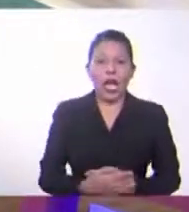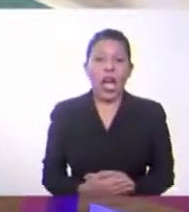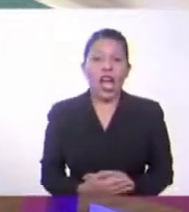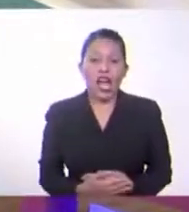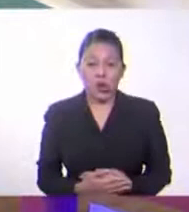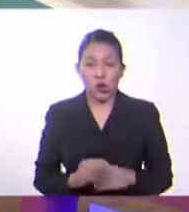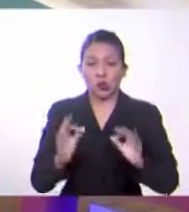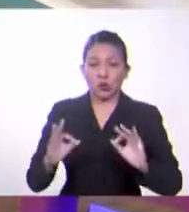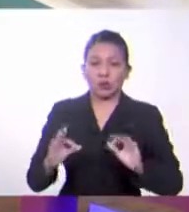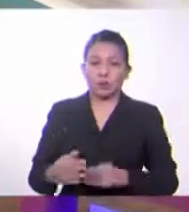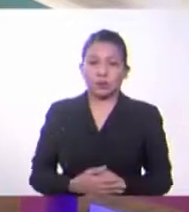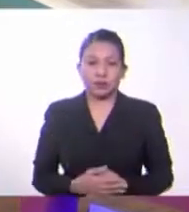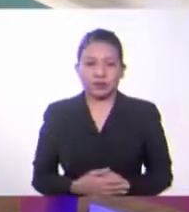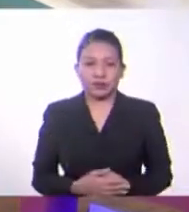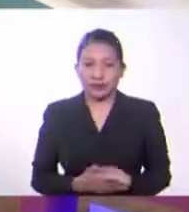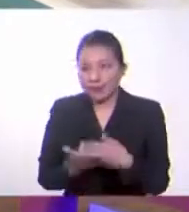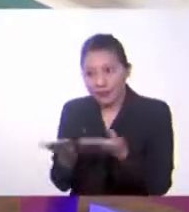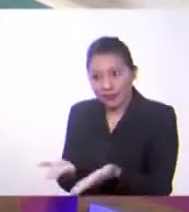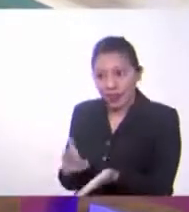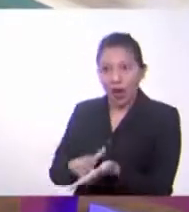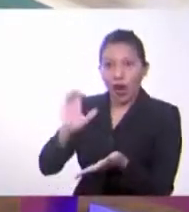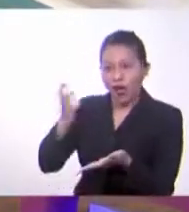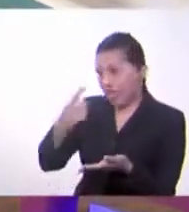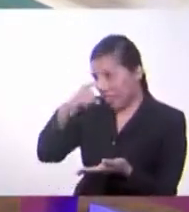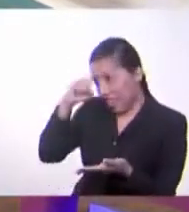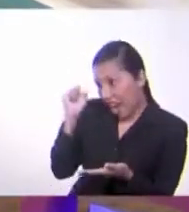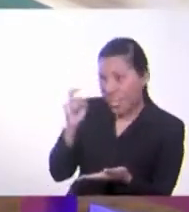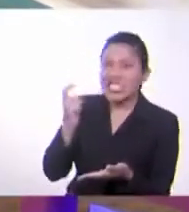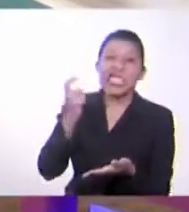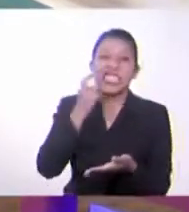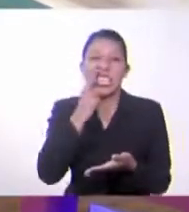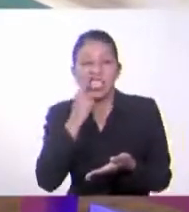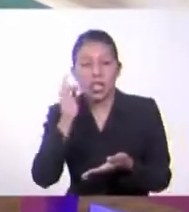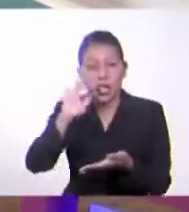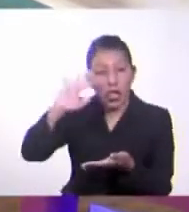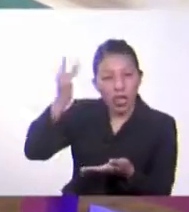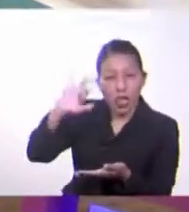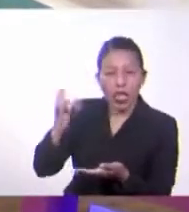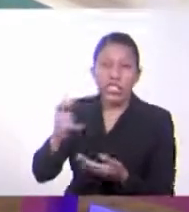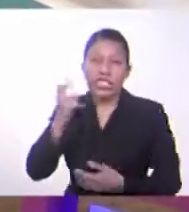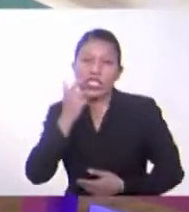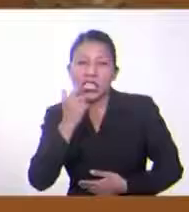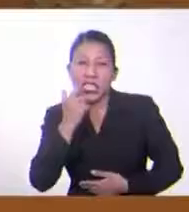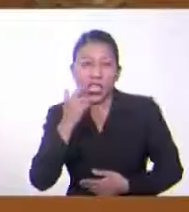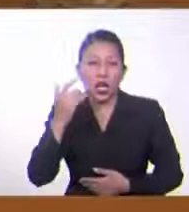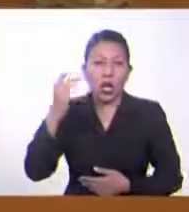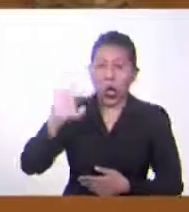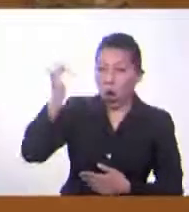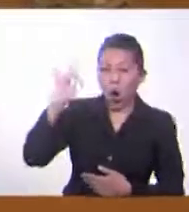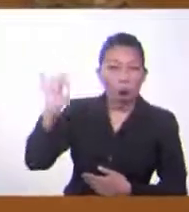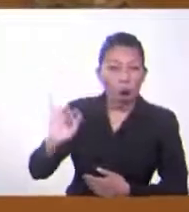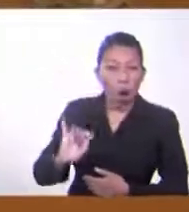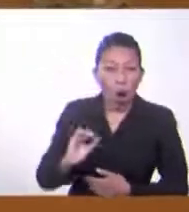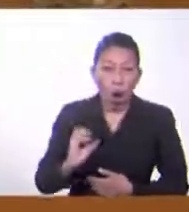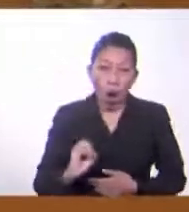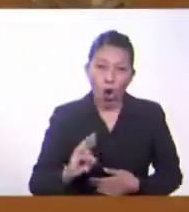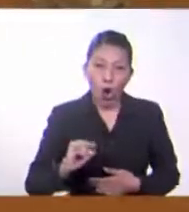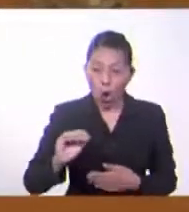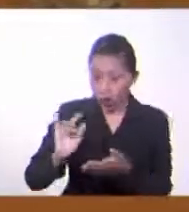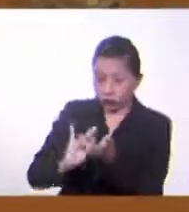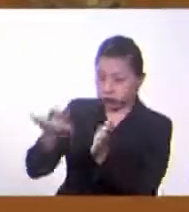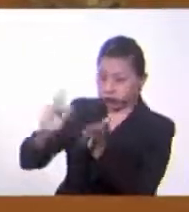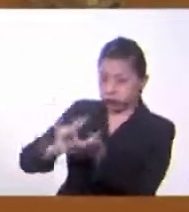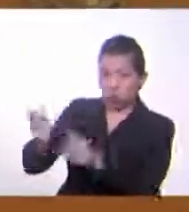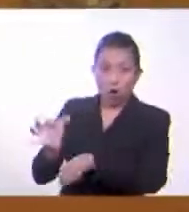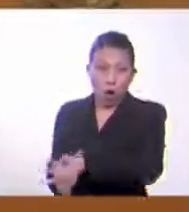qué bueno. ¿Va creer que le gusta? Hay negro, plateado, plateado con dorado. Mire, este está bañado en oro. Este está guau. Sí. ¿Y